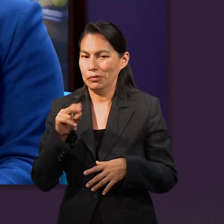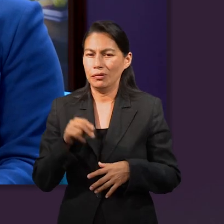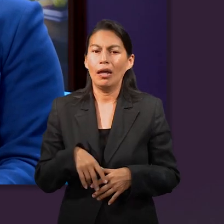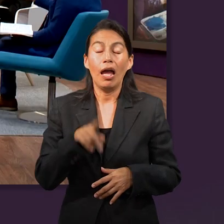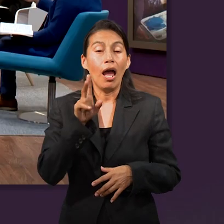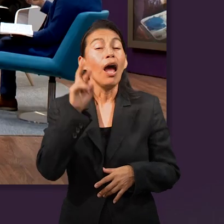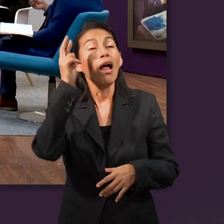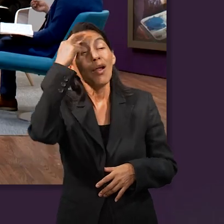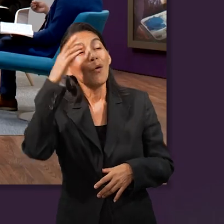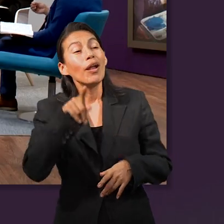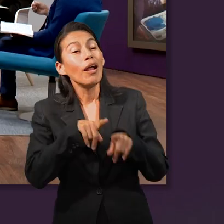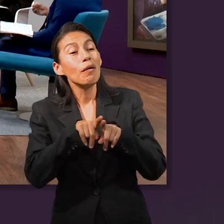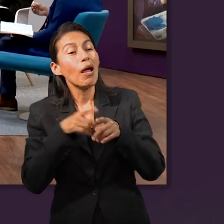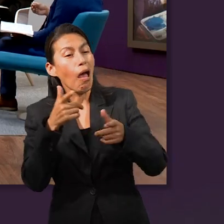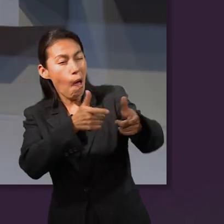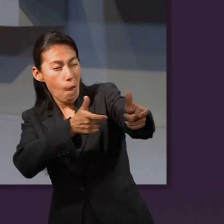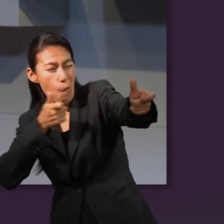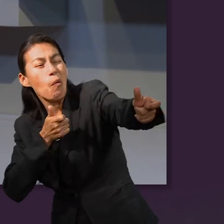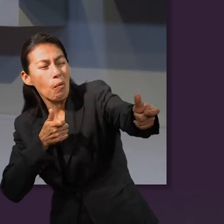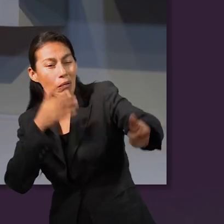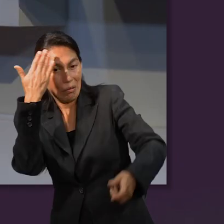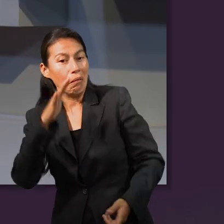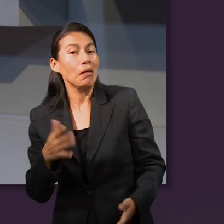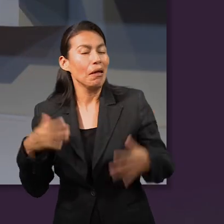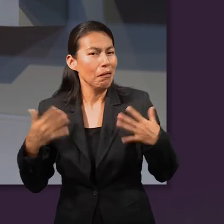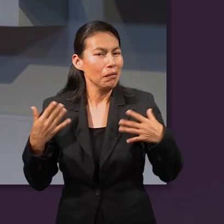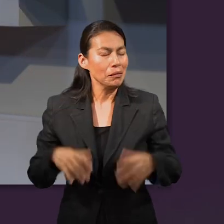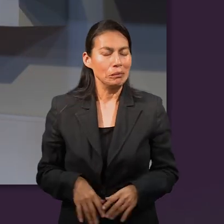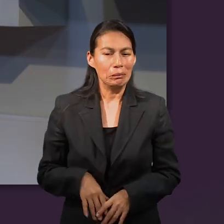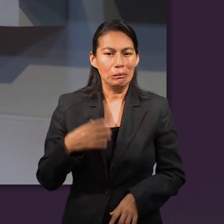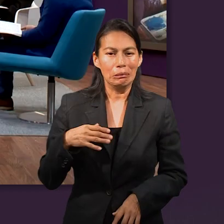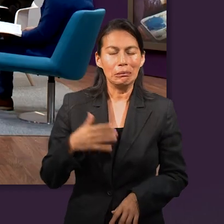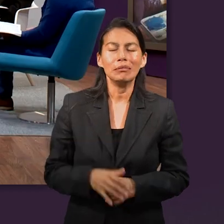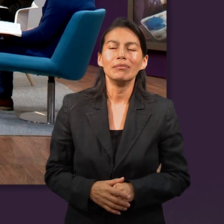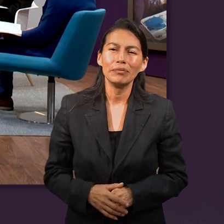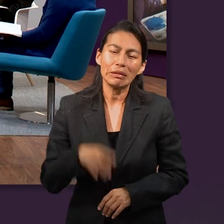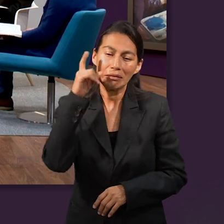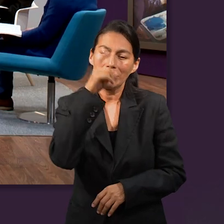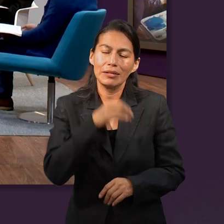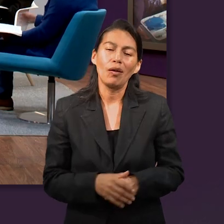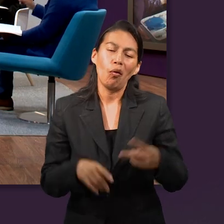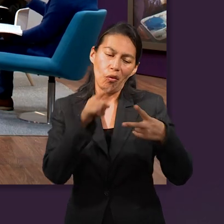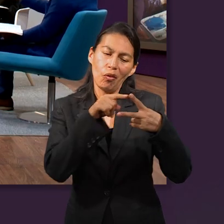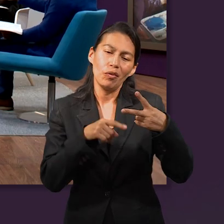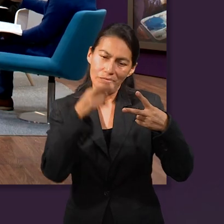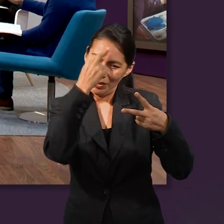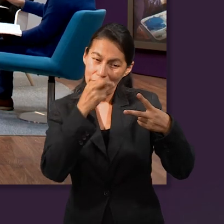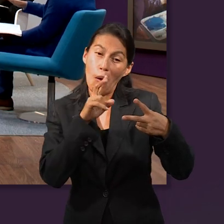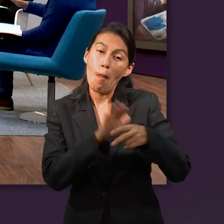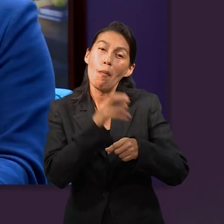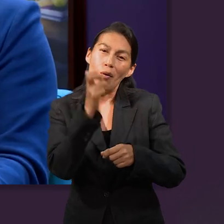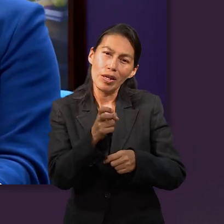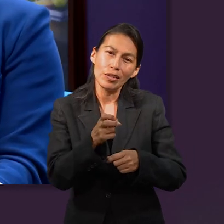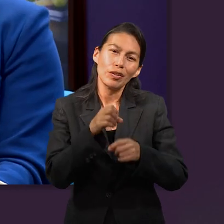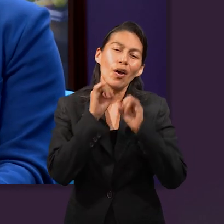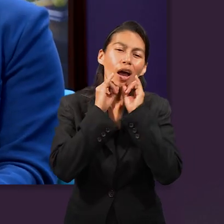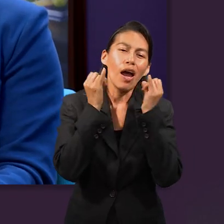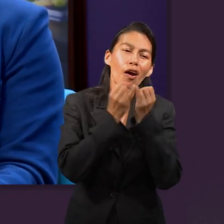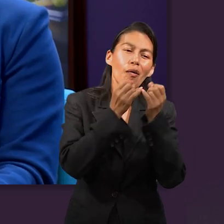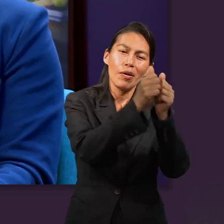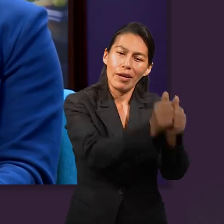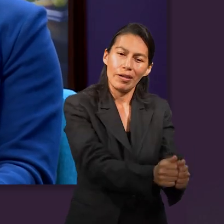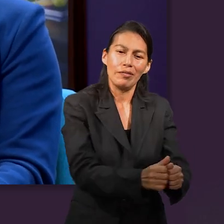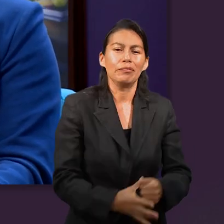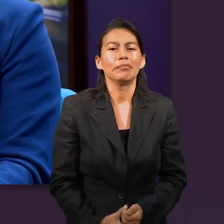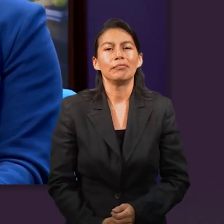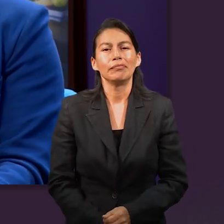cazador, por si se nos ha olvidado, o sea, sabía cómo matar. Era miedo. Era que, exacto. Entonces, por esas dos razones, Jacob no se